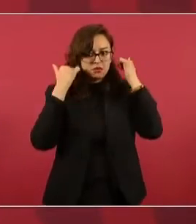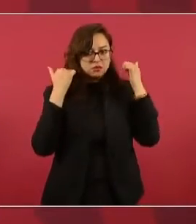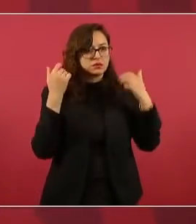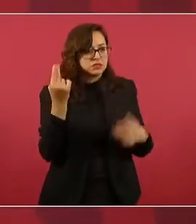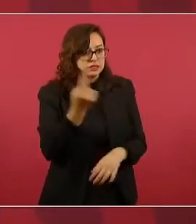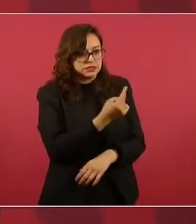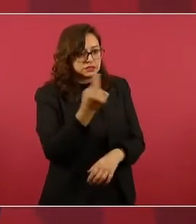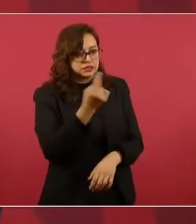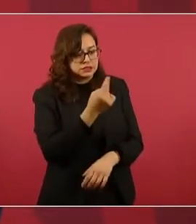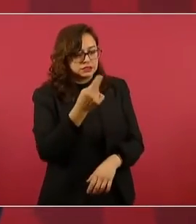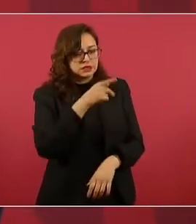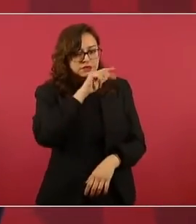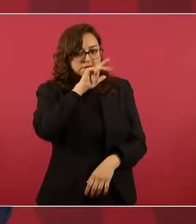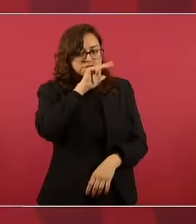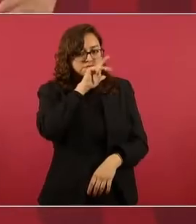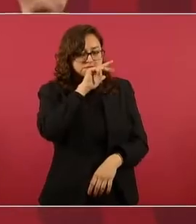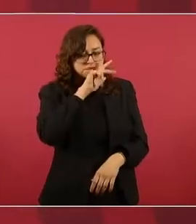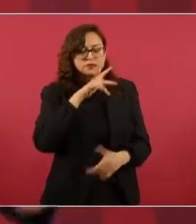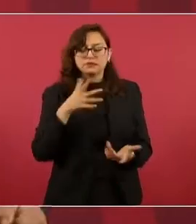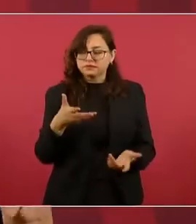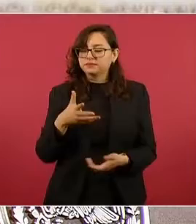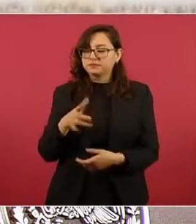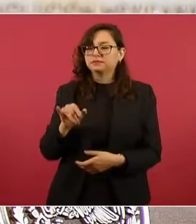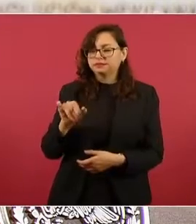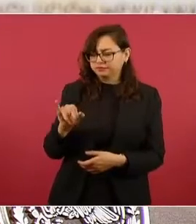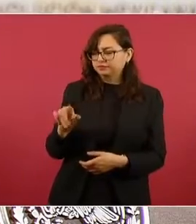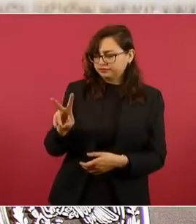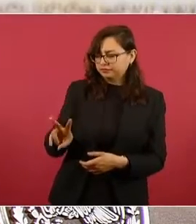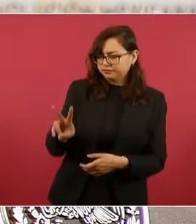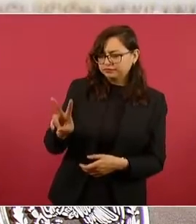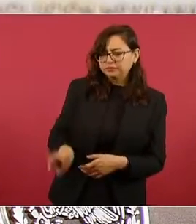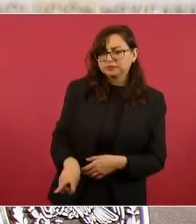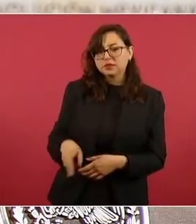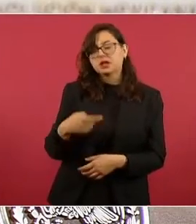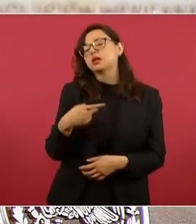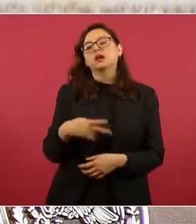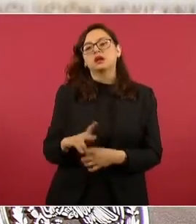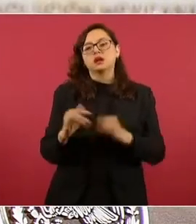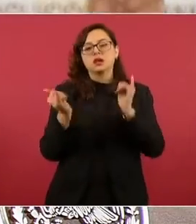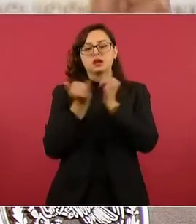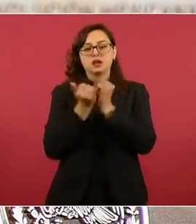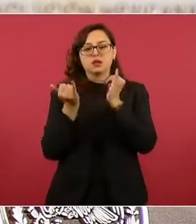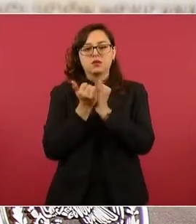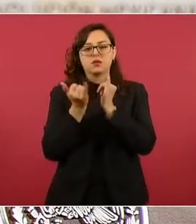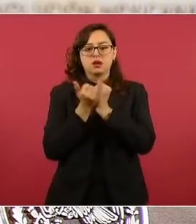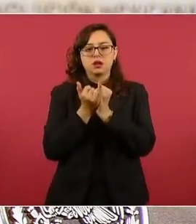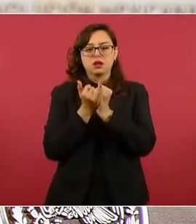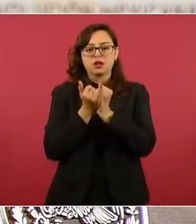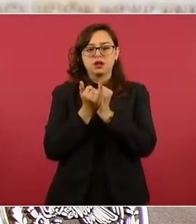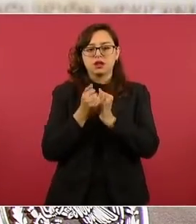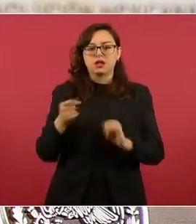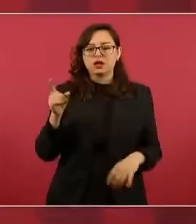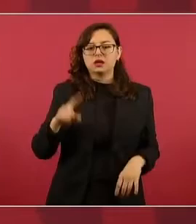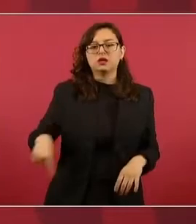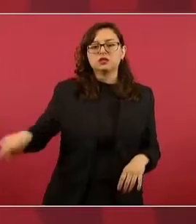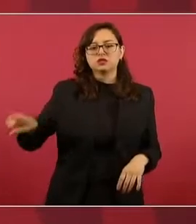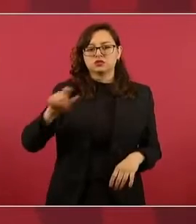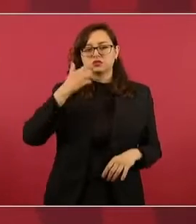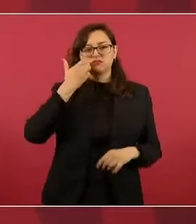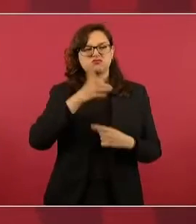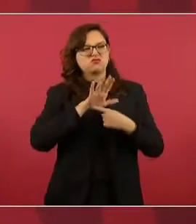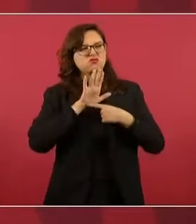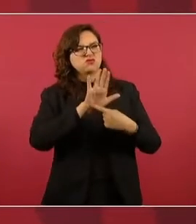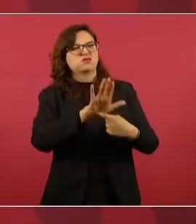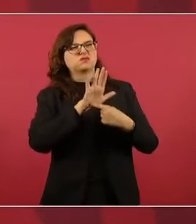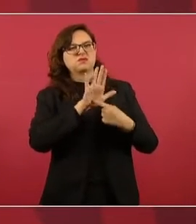pero también haciéndose sentir, queriendo hacerse sentir.